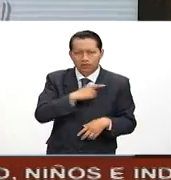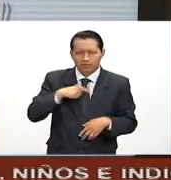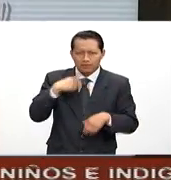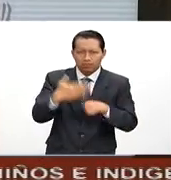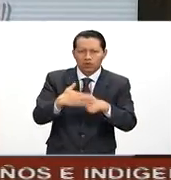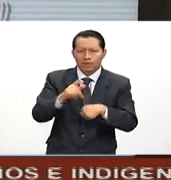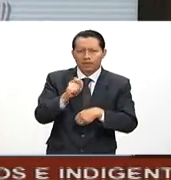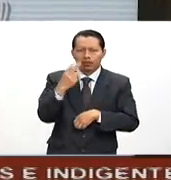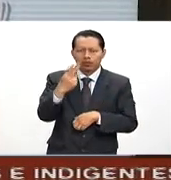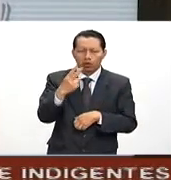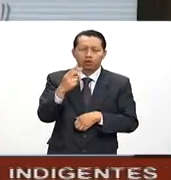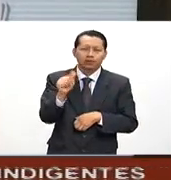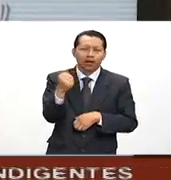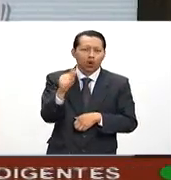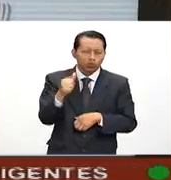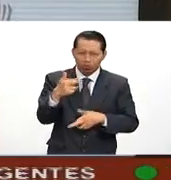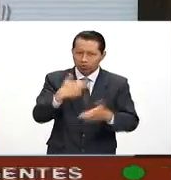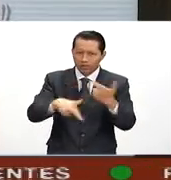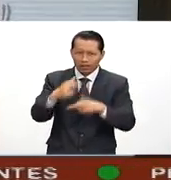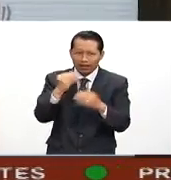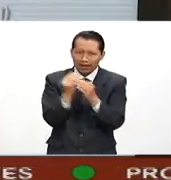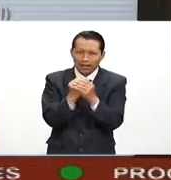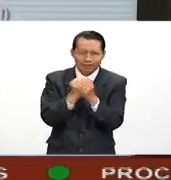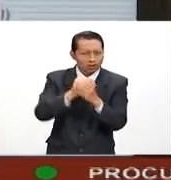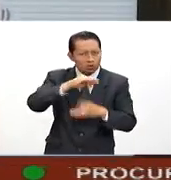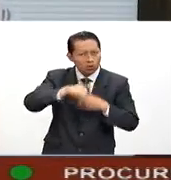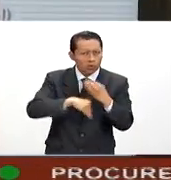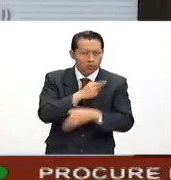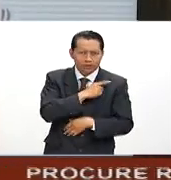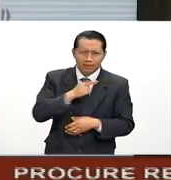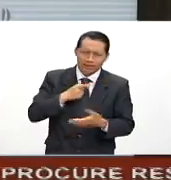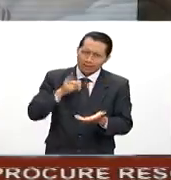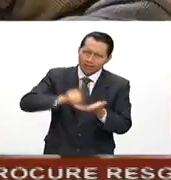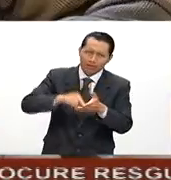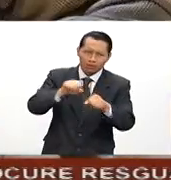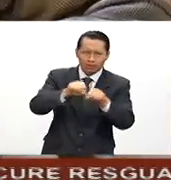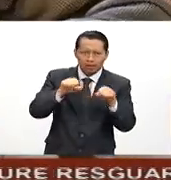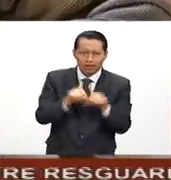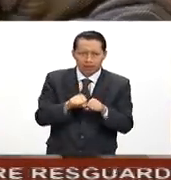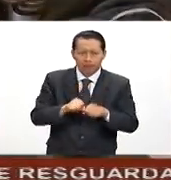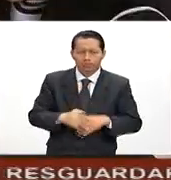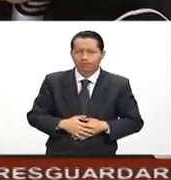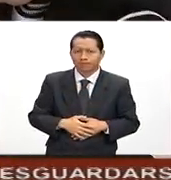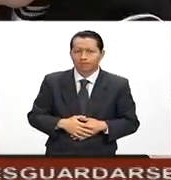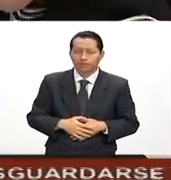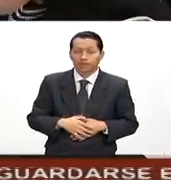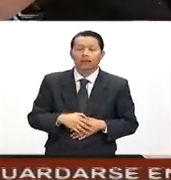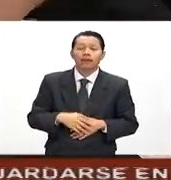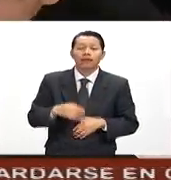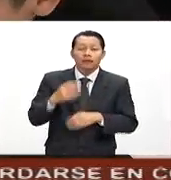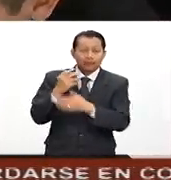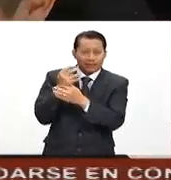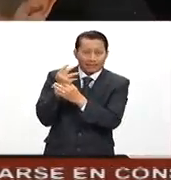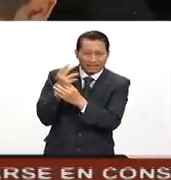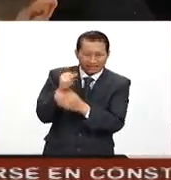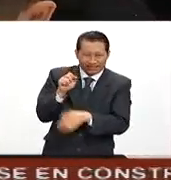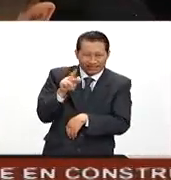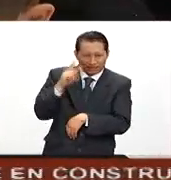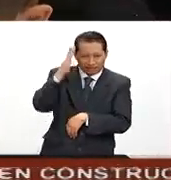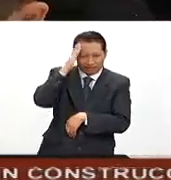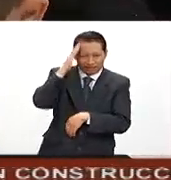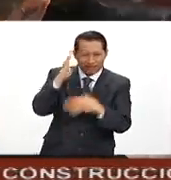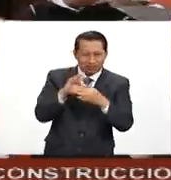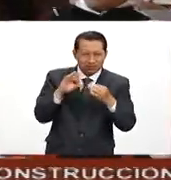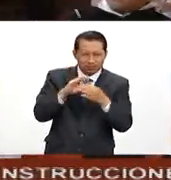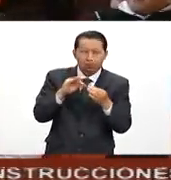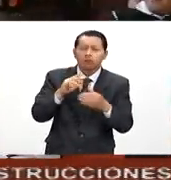22 de agosto, todos que estar donde deben de estar, que es un aula de clases. El secretario dijo que la reforma educativa es